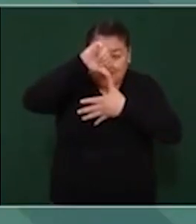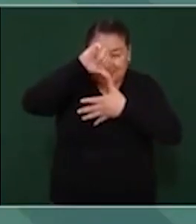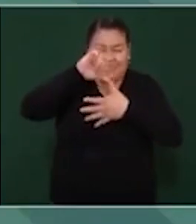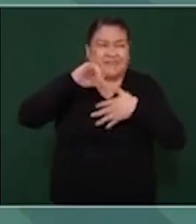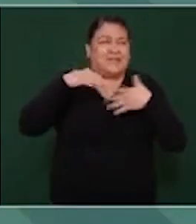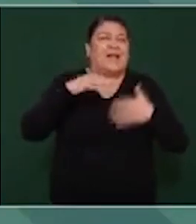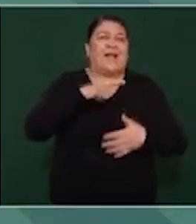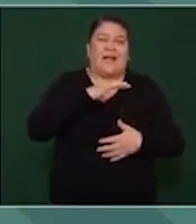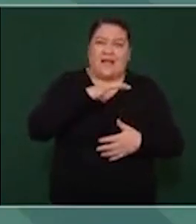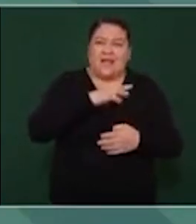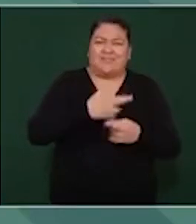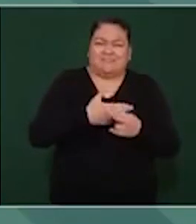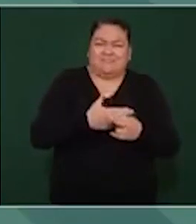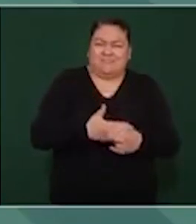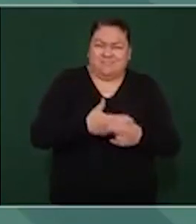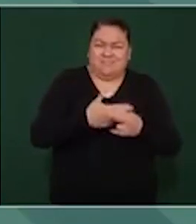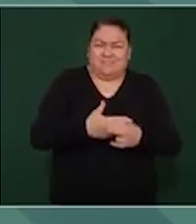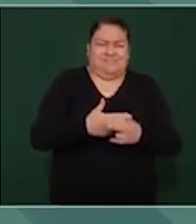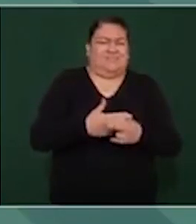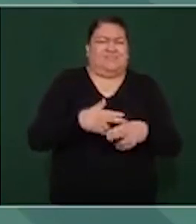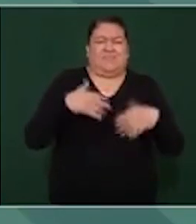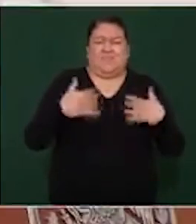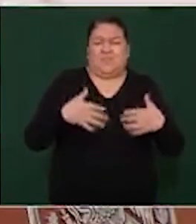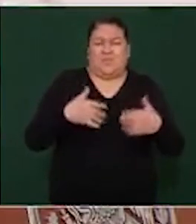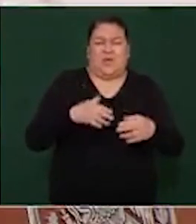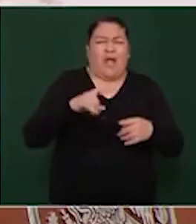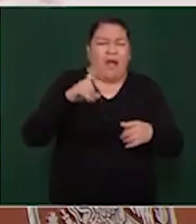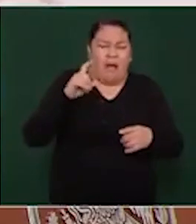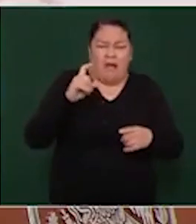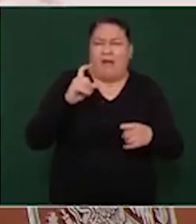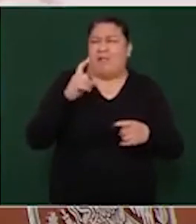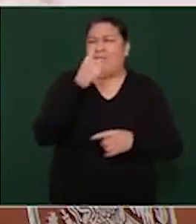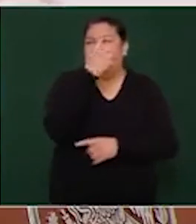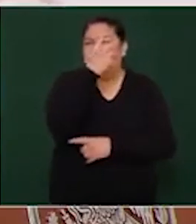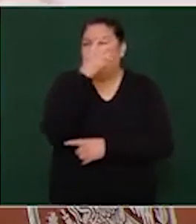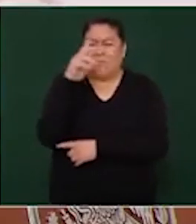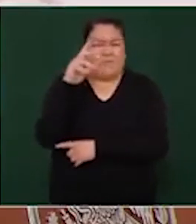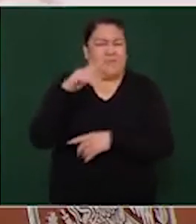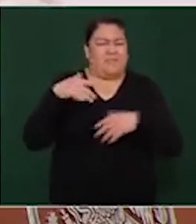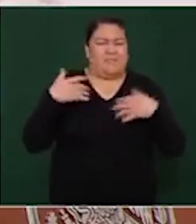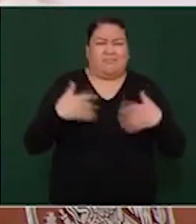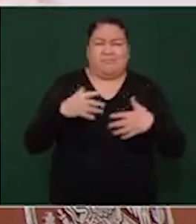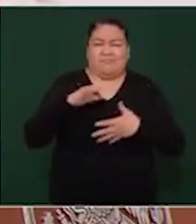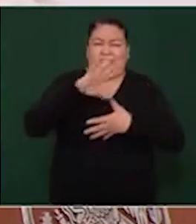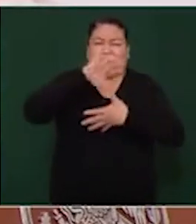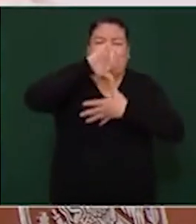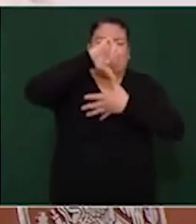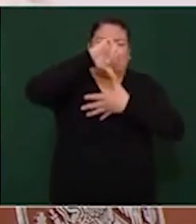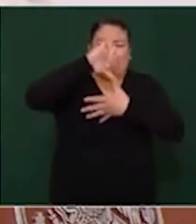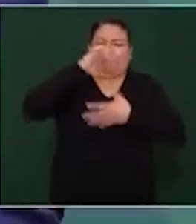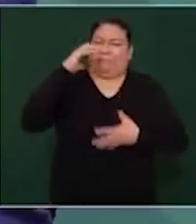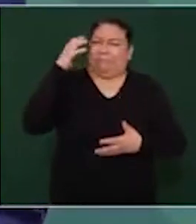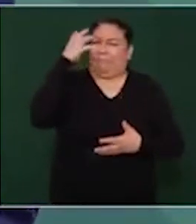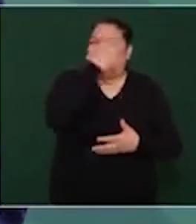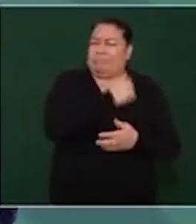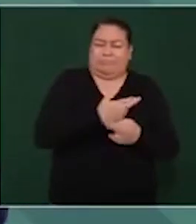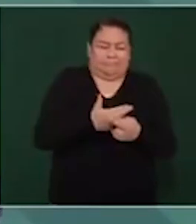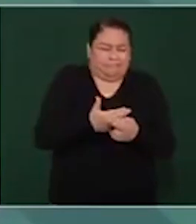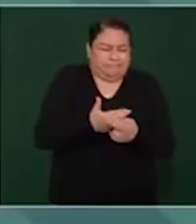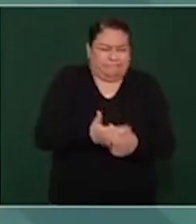recursos naturales, es de las regiones más ricas del mundo.